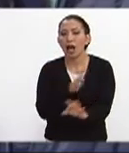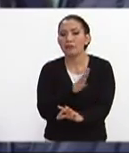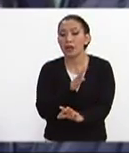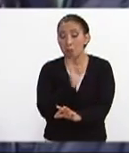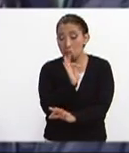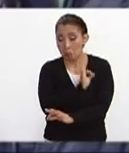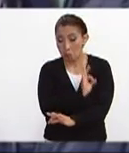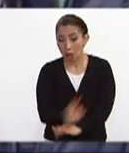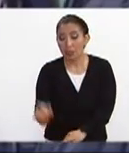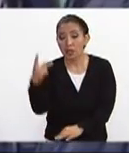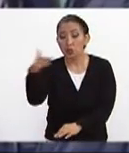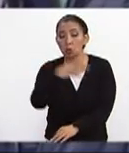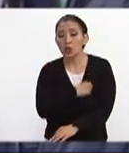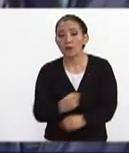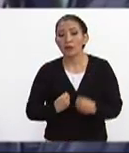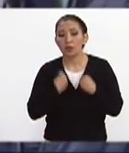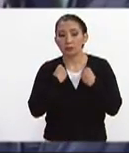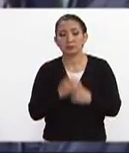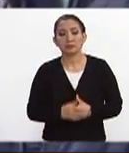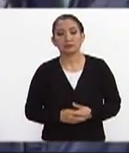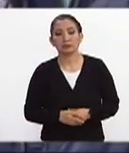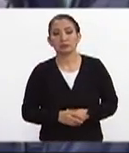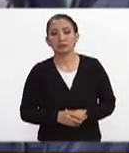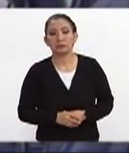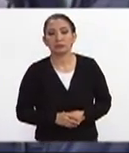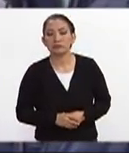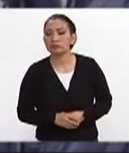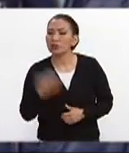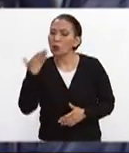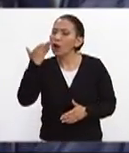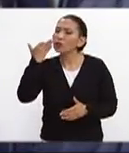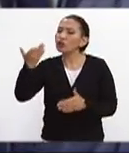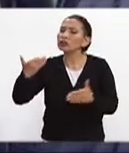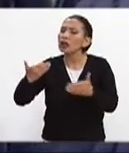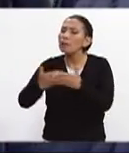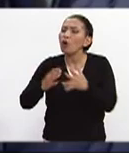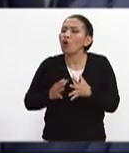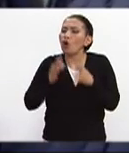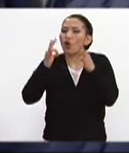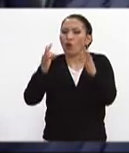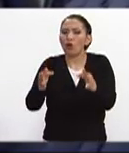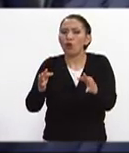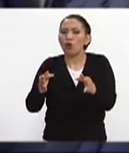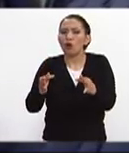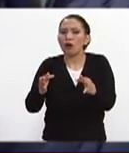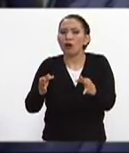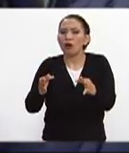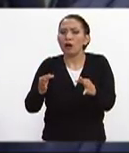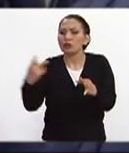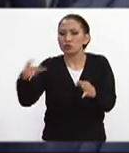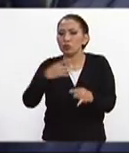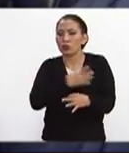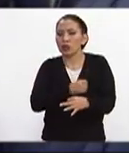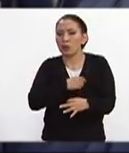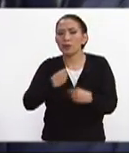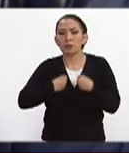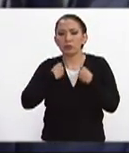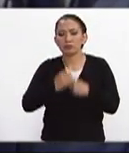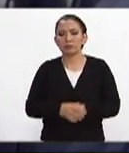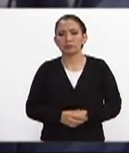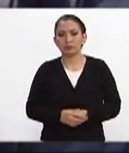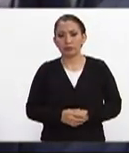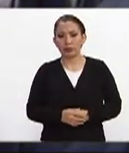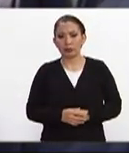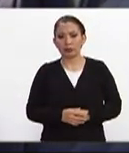había la posibilidad de que su hijo estuviera vivo? ¿hace cuánto tiempo le confirmaron que su hijo pudiera tenerlo?